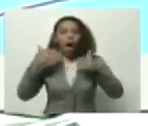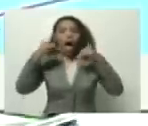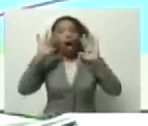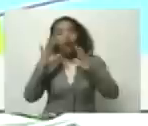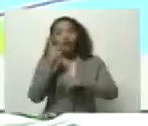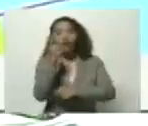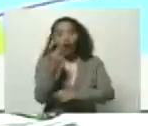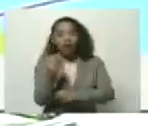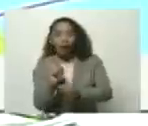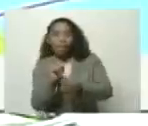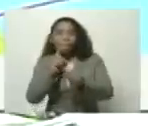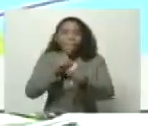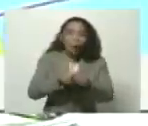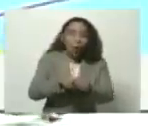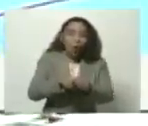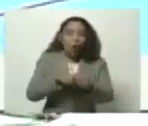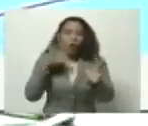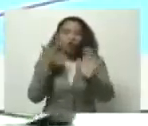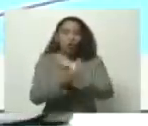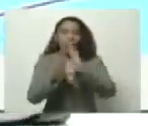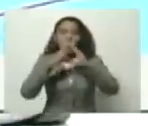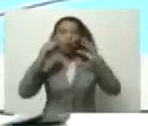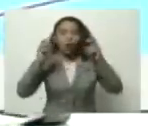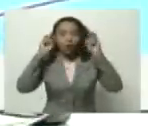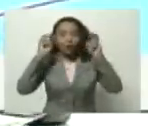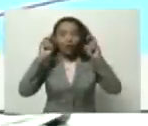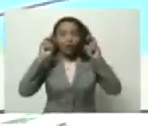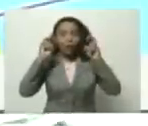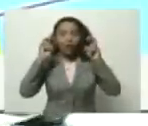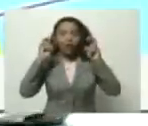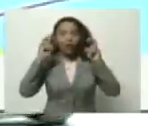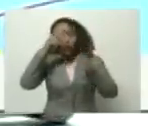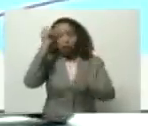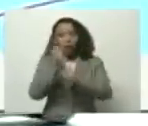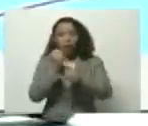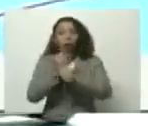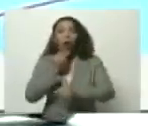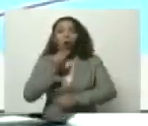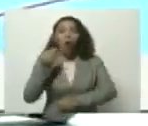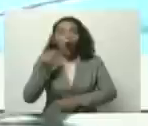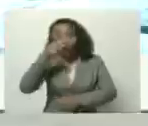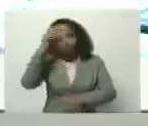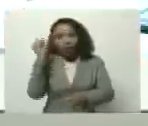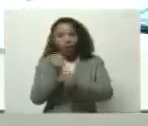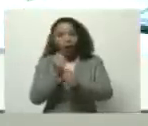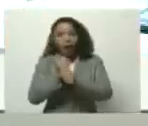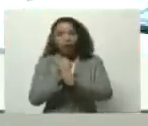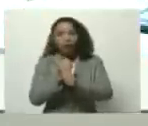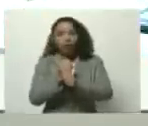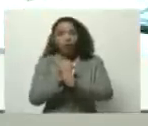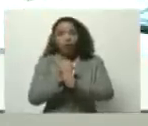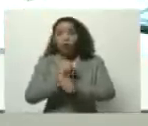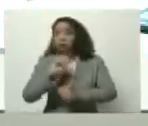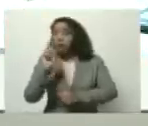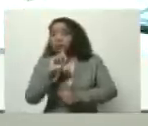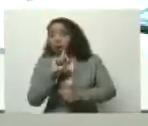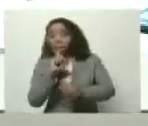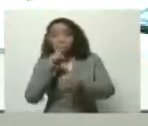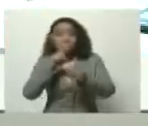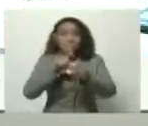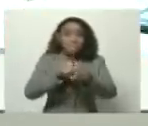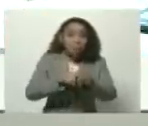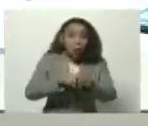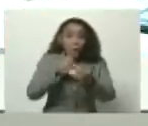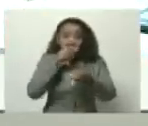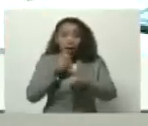bancarizado. Sobre todo en el sector de los trabajadores. La juventud trabajadora, si no se ha bancarizado, bueno, vamos